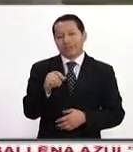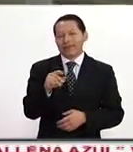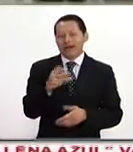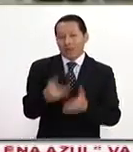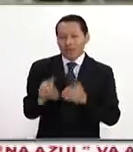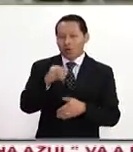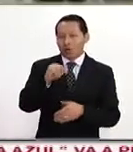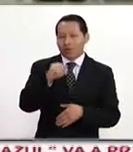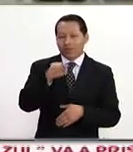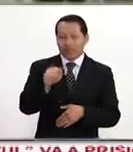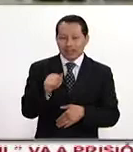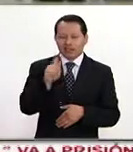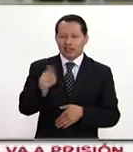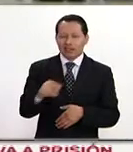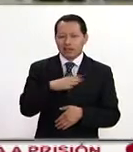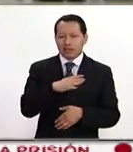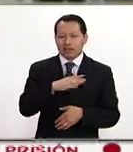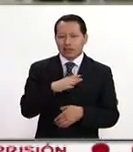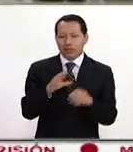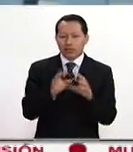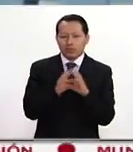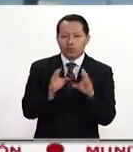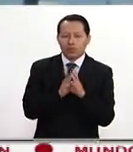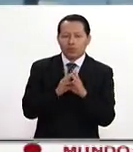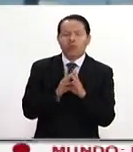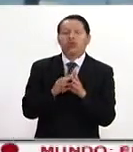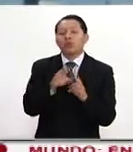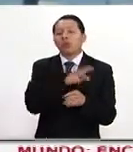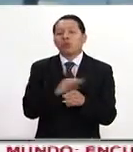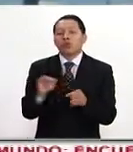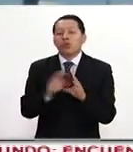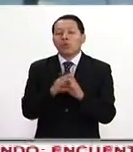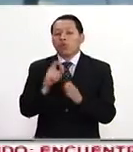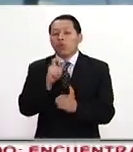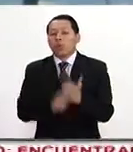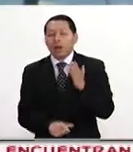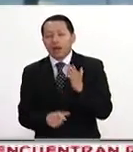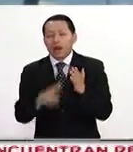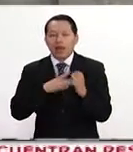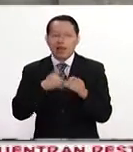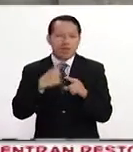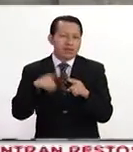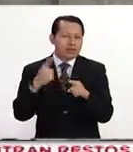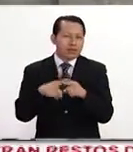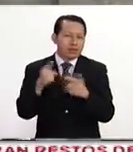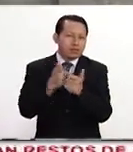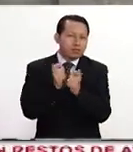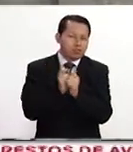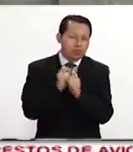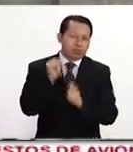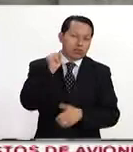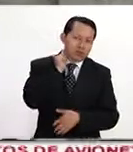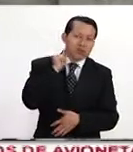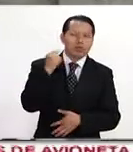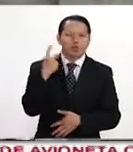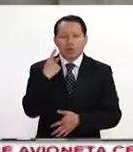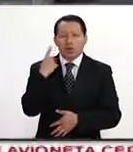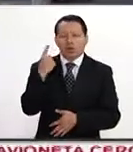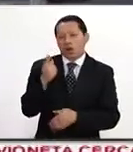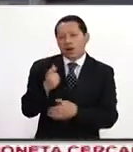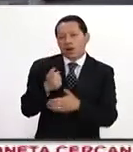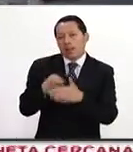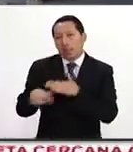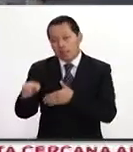en la que la empresa habría de alguna forma comprado a decenas de parlamentarios y políticos pues para sus intereses.